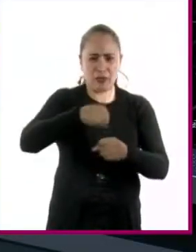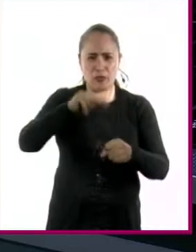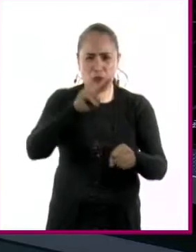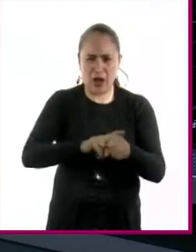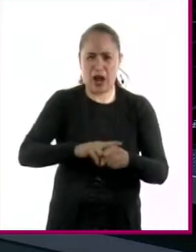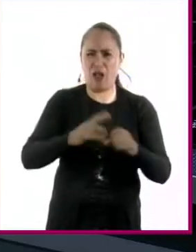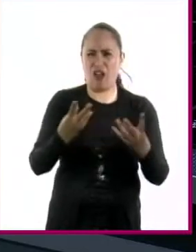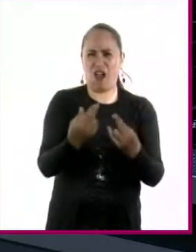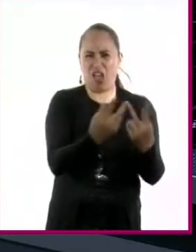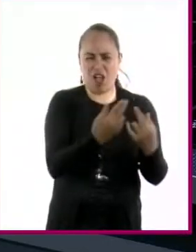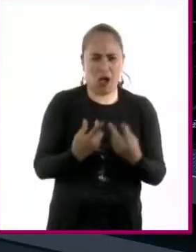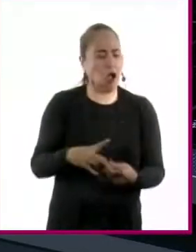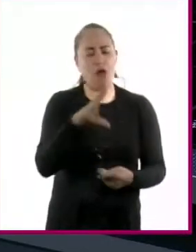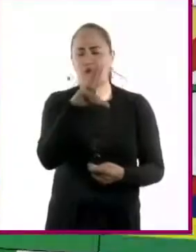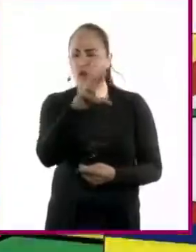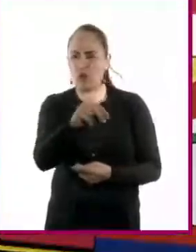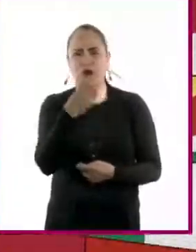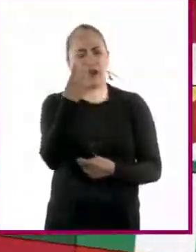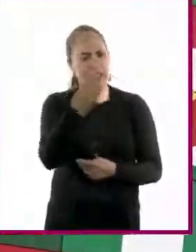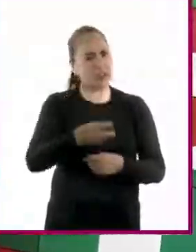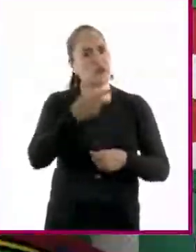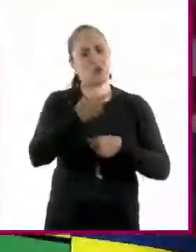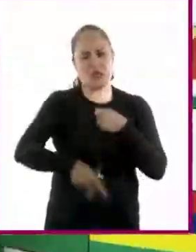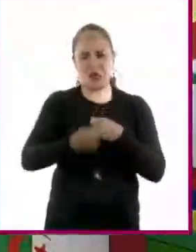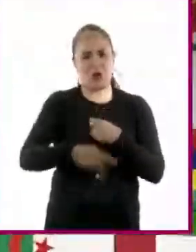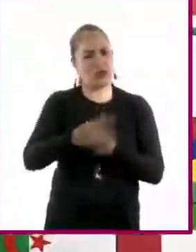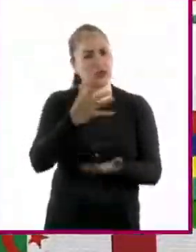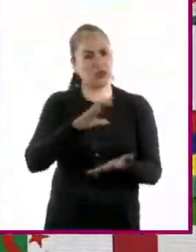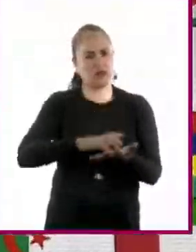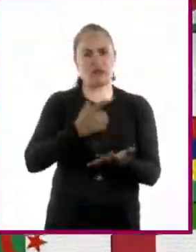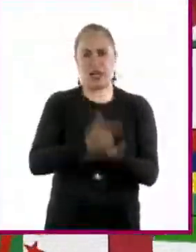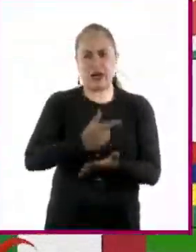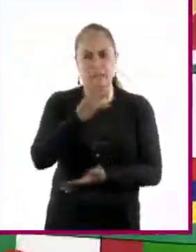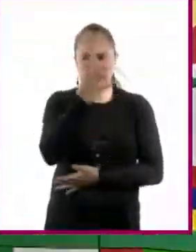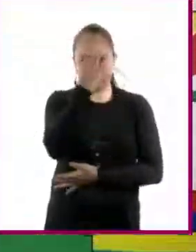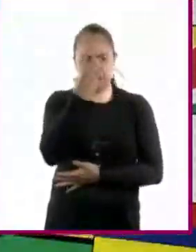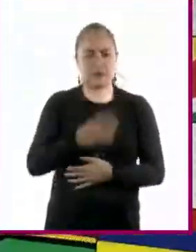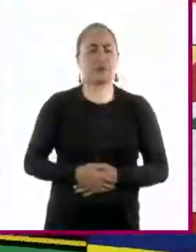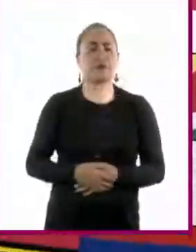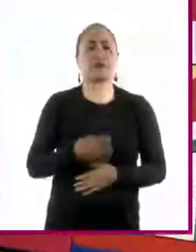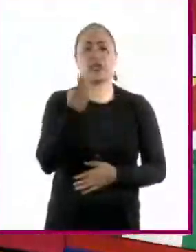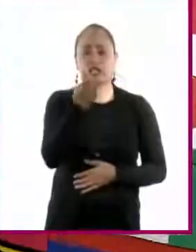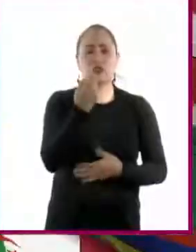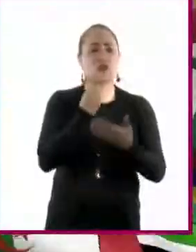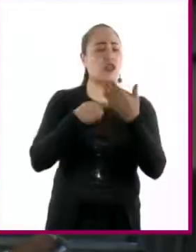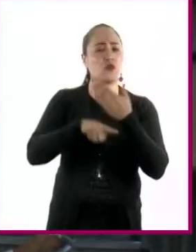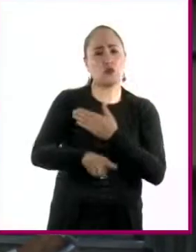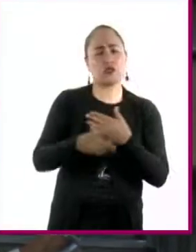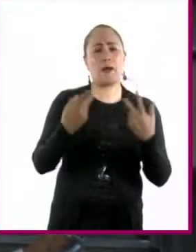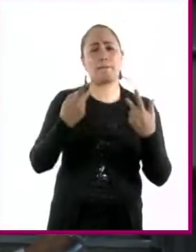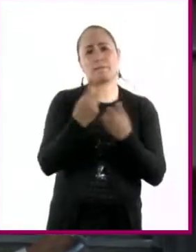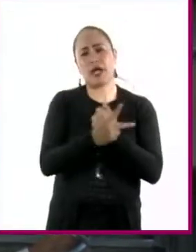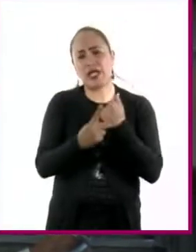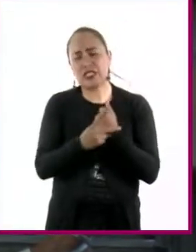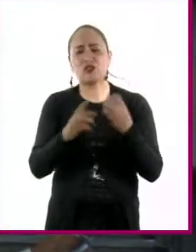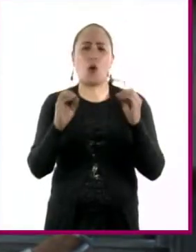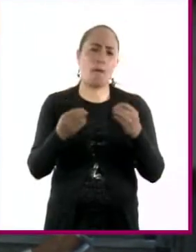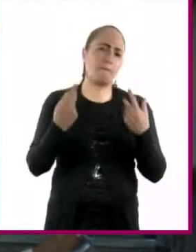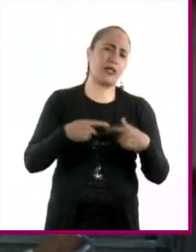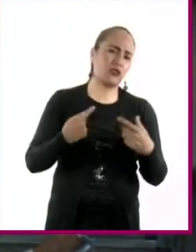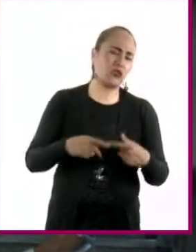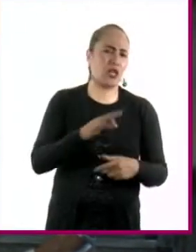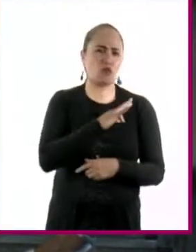considerado un crimen contra la humanidad. Estos crímenes pueden ser denunciados por cualquier país o ciudadano y se juzgan en